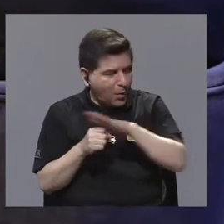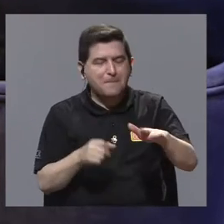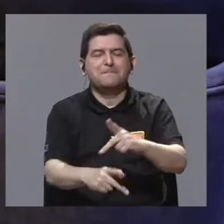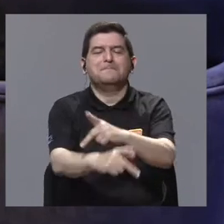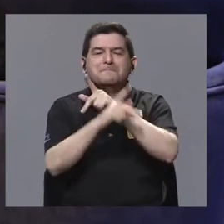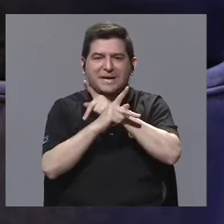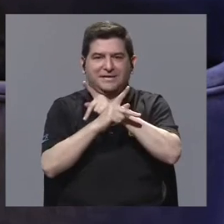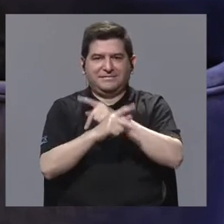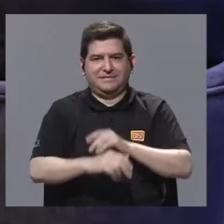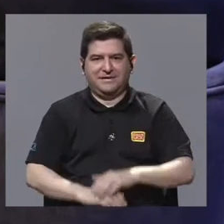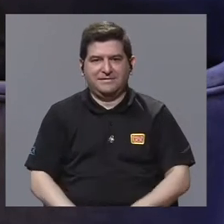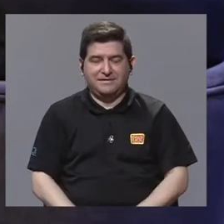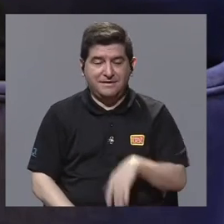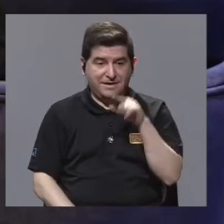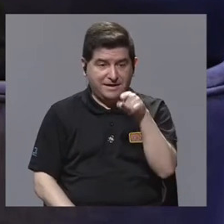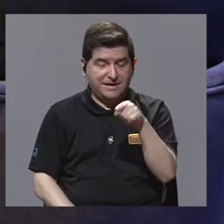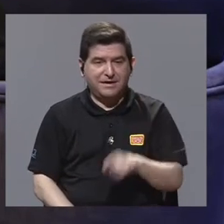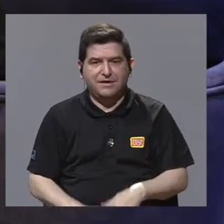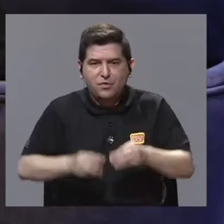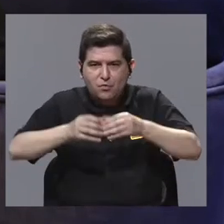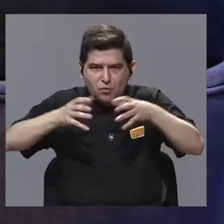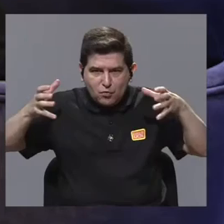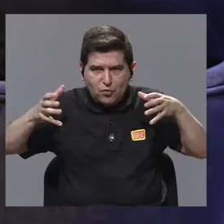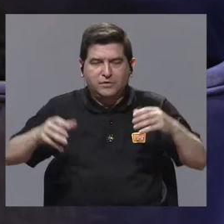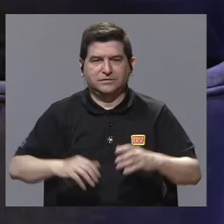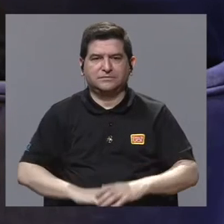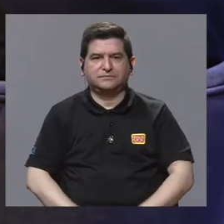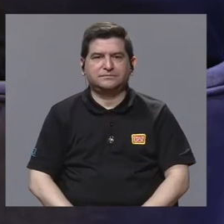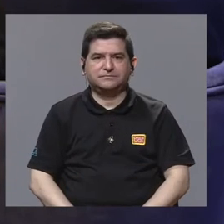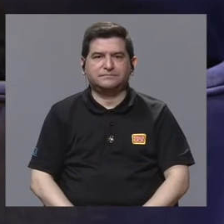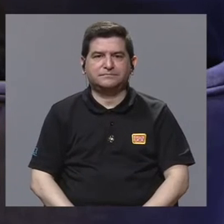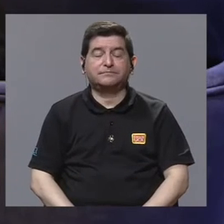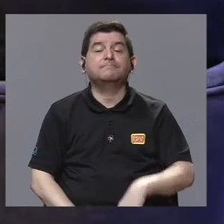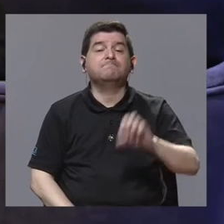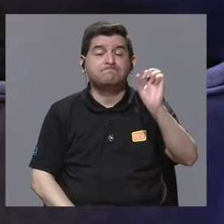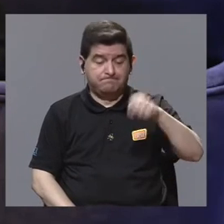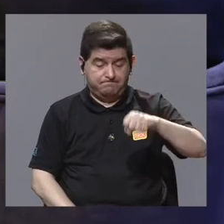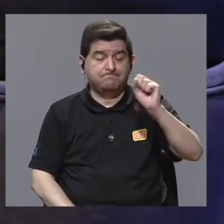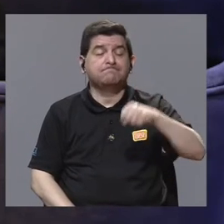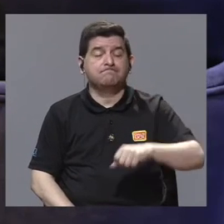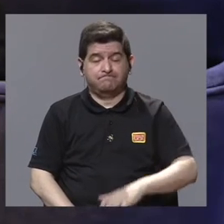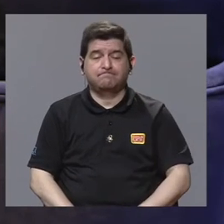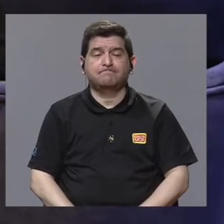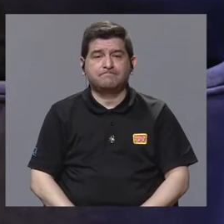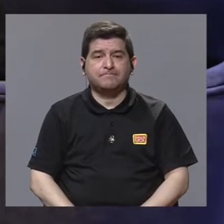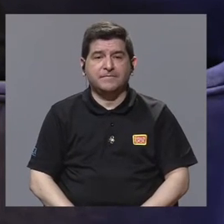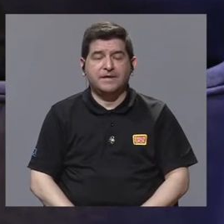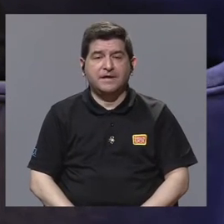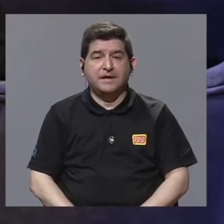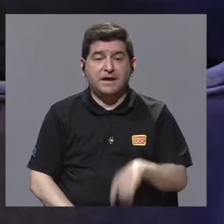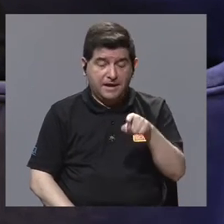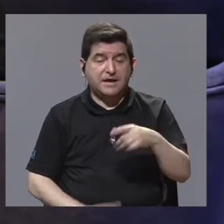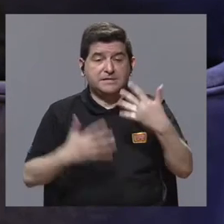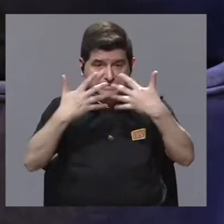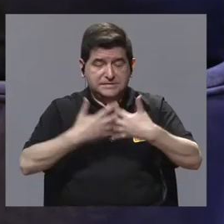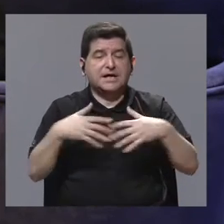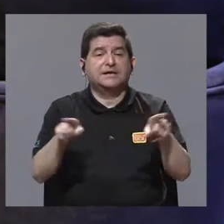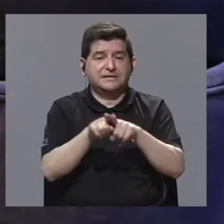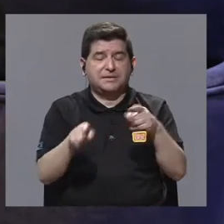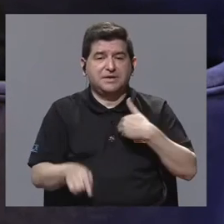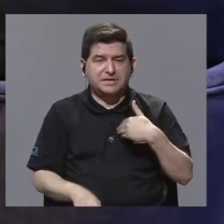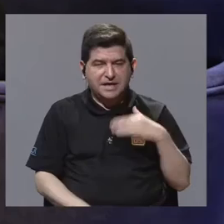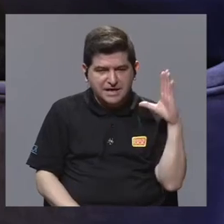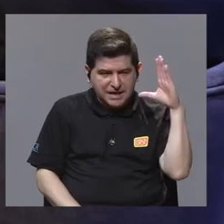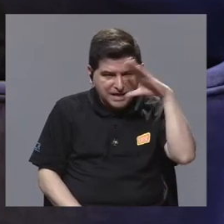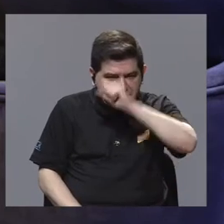protegidos de esa radiación. Sí, señor. De hecho, el ciclotrón también cuenta con un